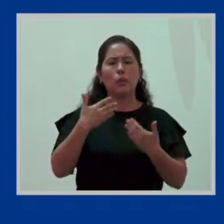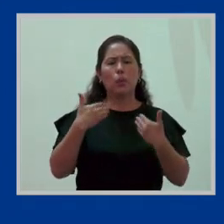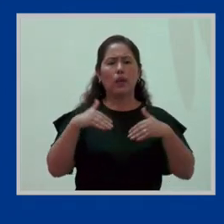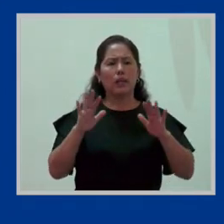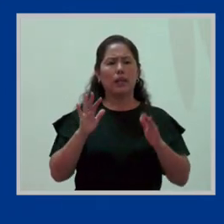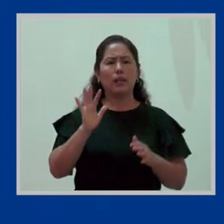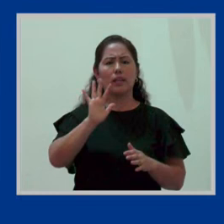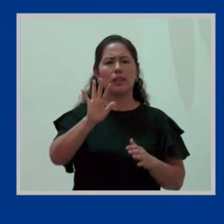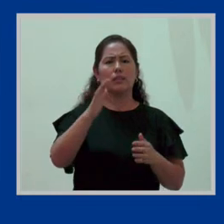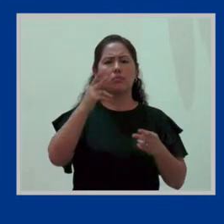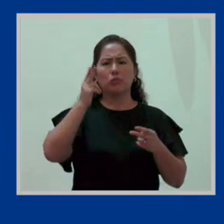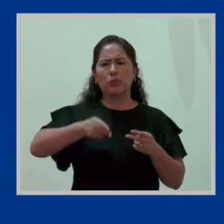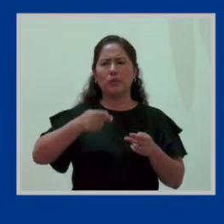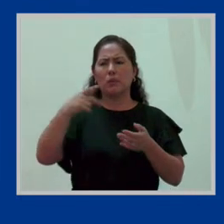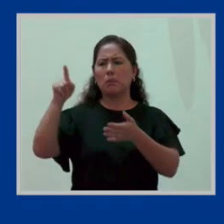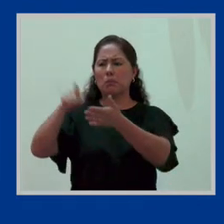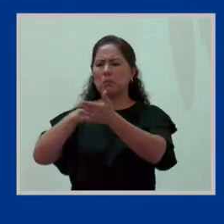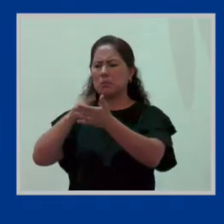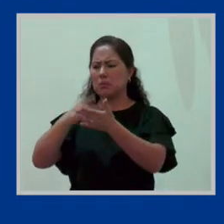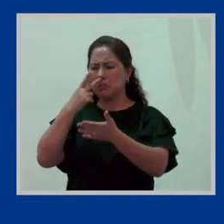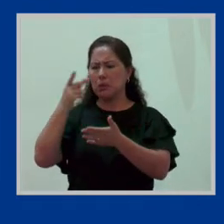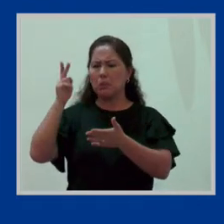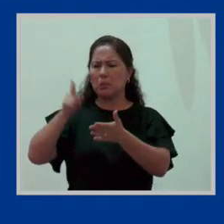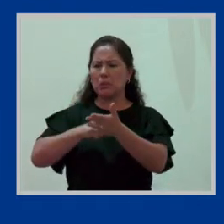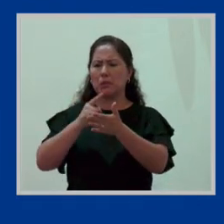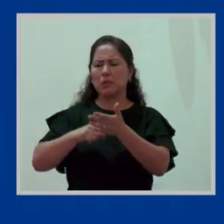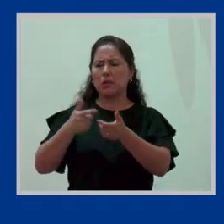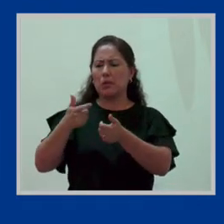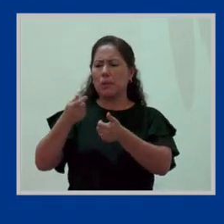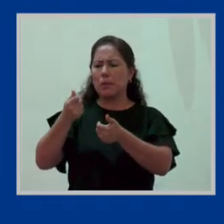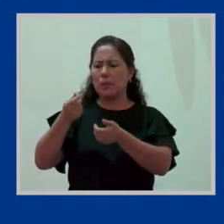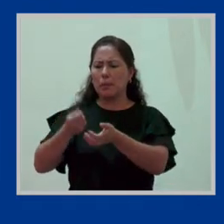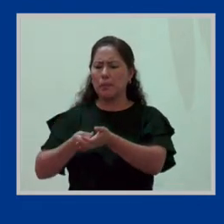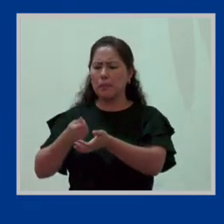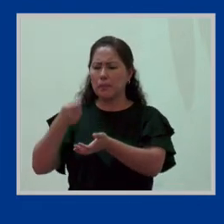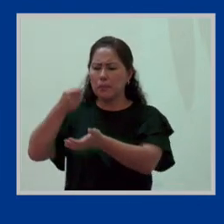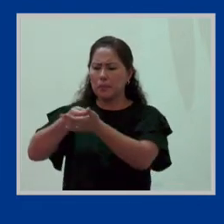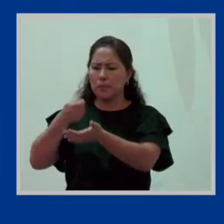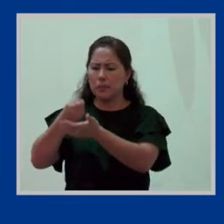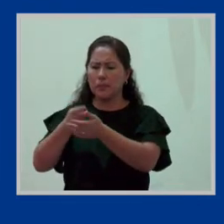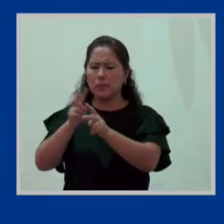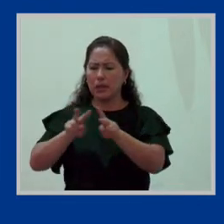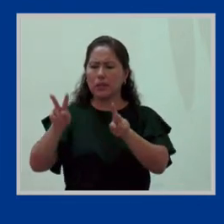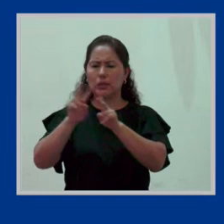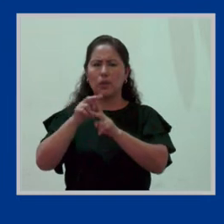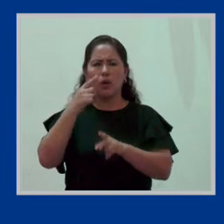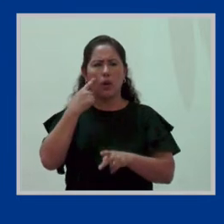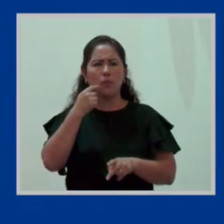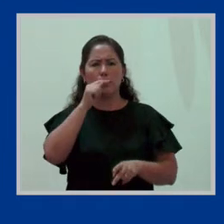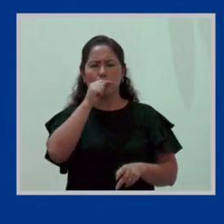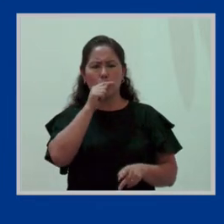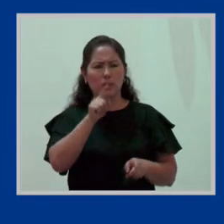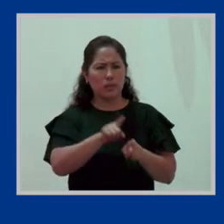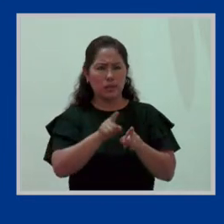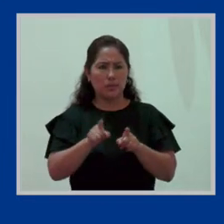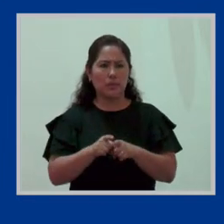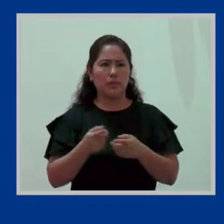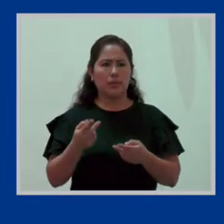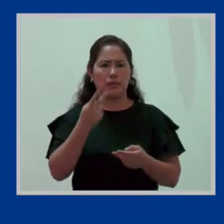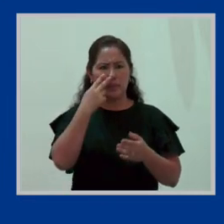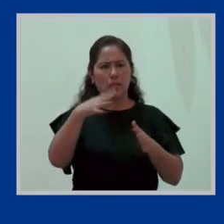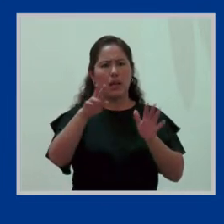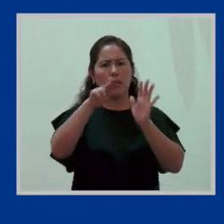tipo de discriminación remunerativa entre varones y mujeres que está reconocido también en nuestras